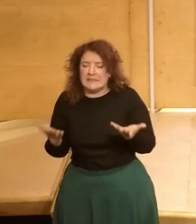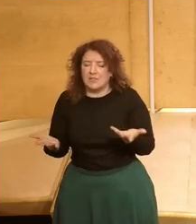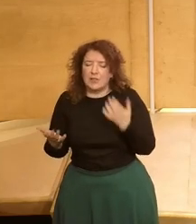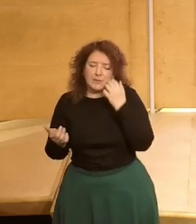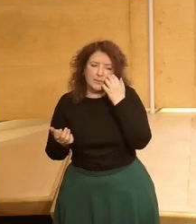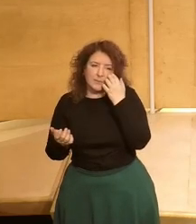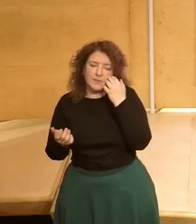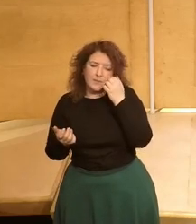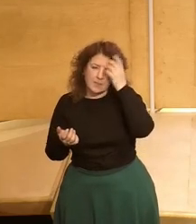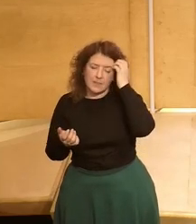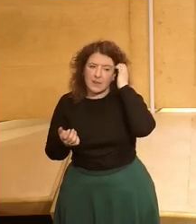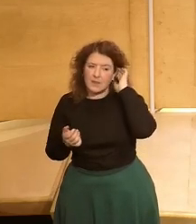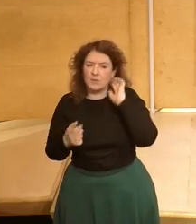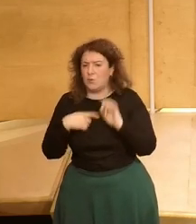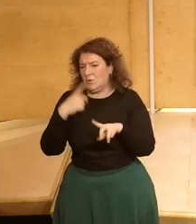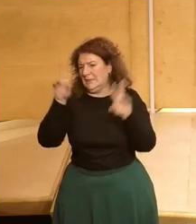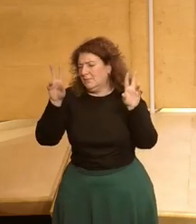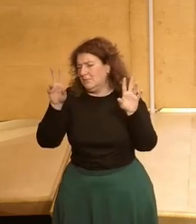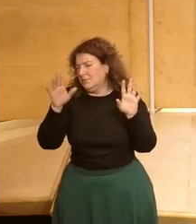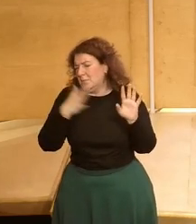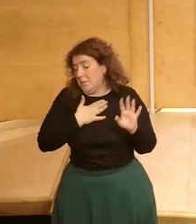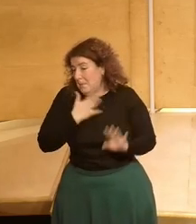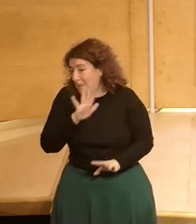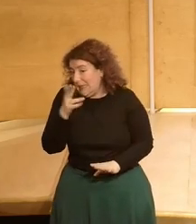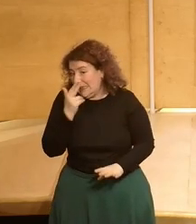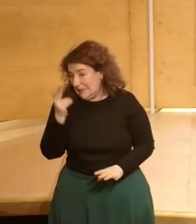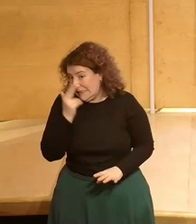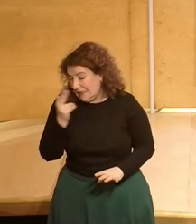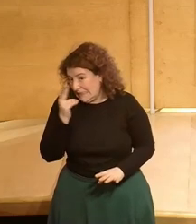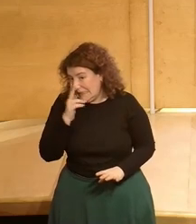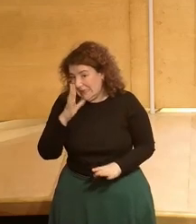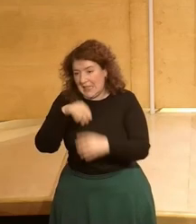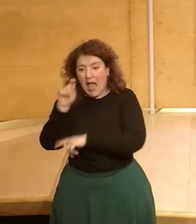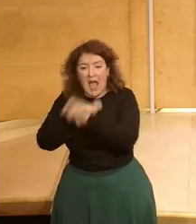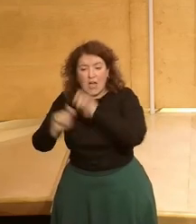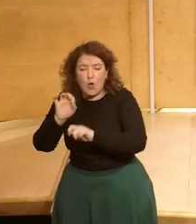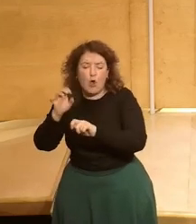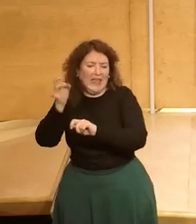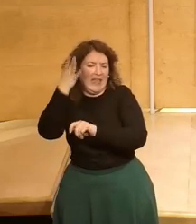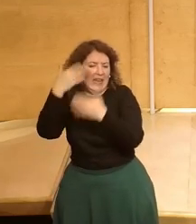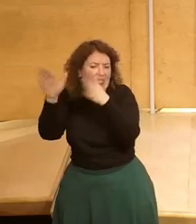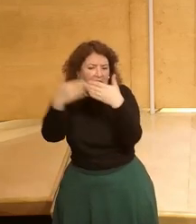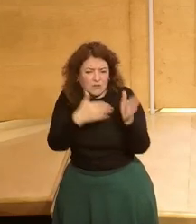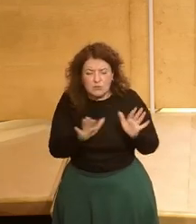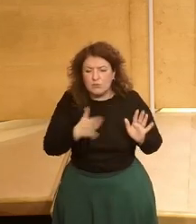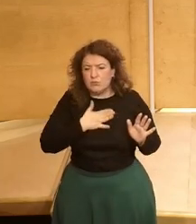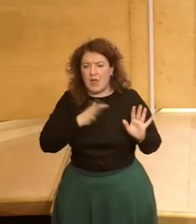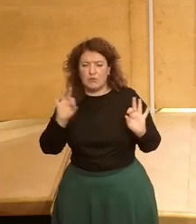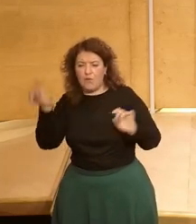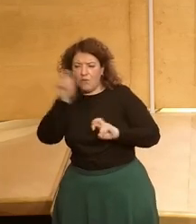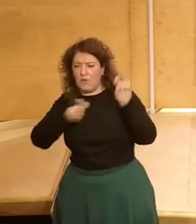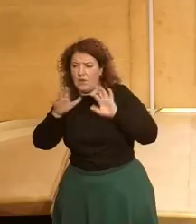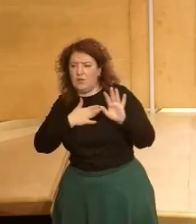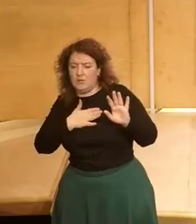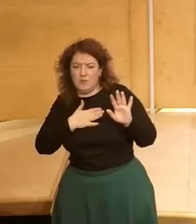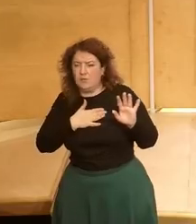un ejercicio muy interesante es por supuesto dentro de esa asociación o de esas iniciativas pues tú tienes tus canales y